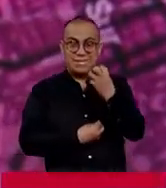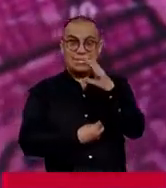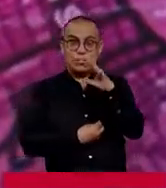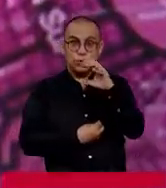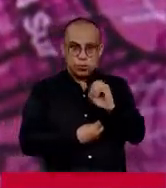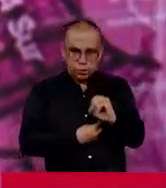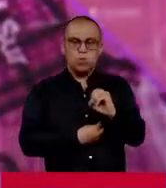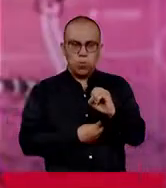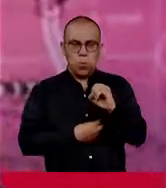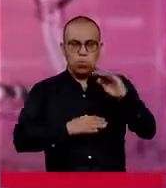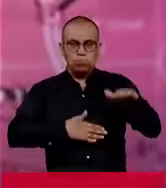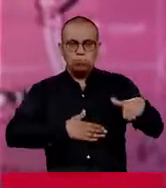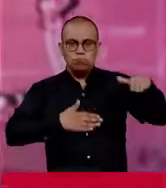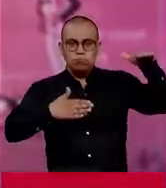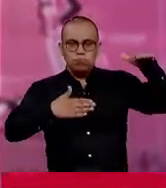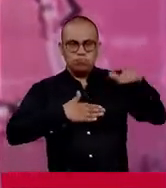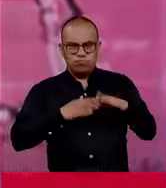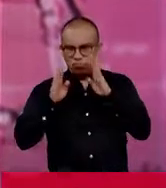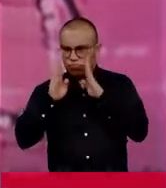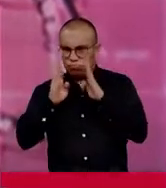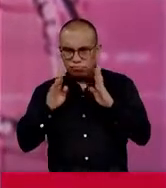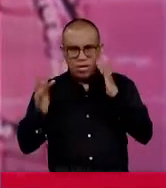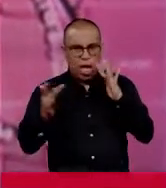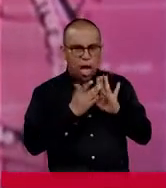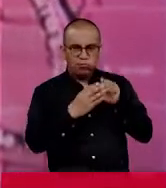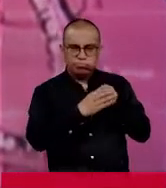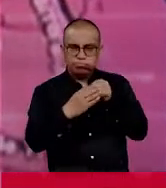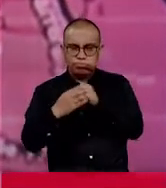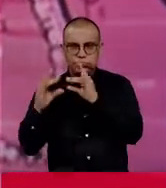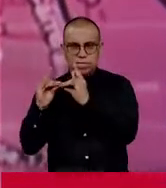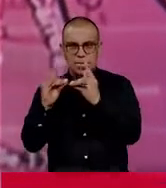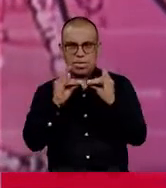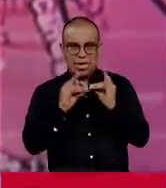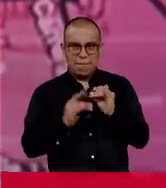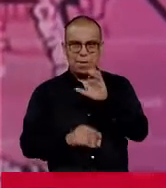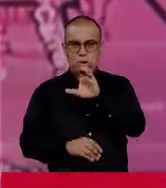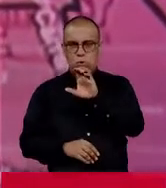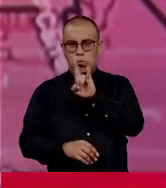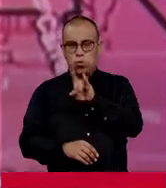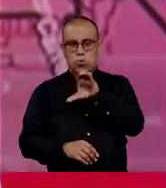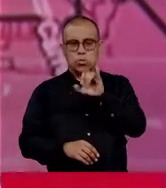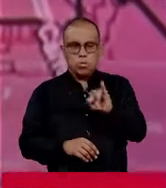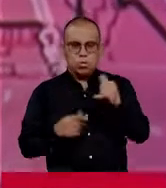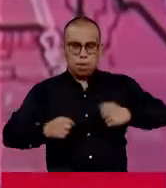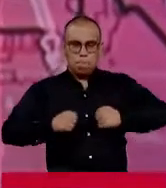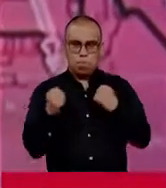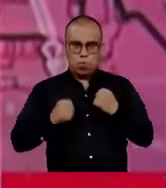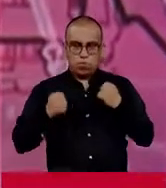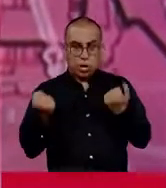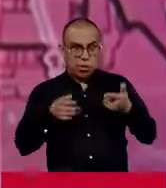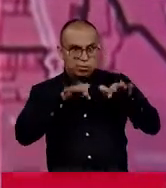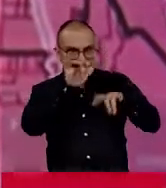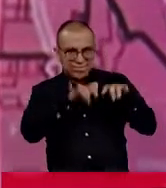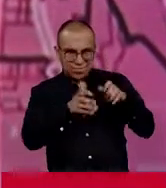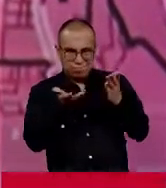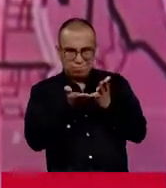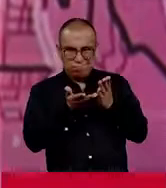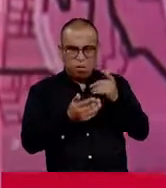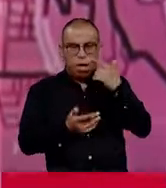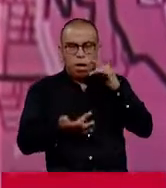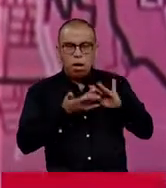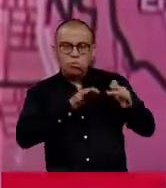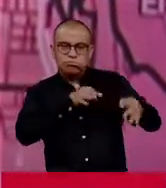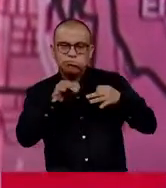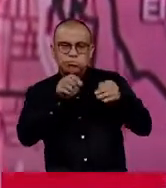ventiladores y su posterior instalación y adecuación para las camas UCI en Bogotá. El secretario explicó cómo es el proceso de